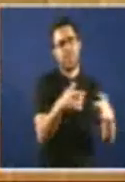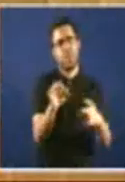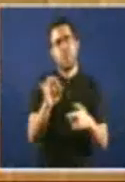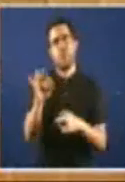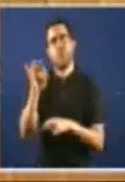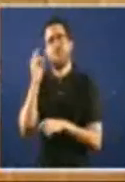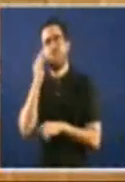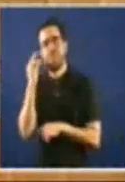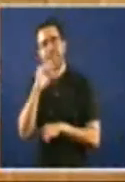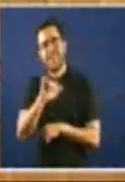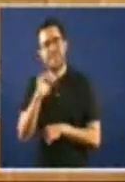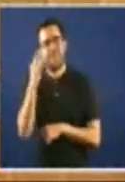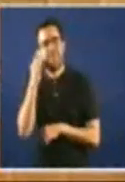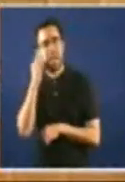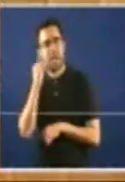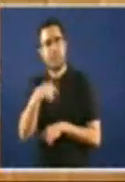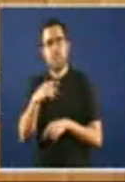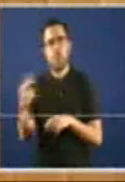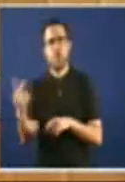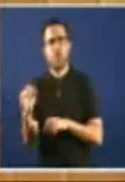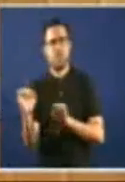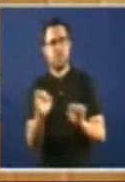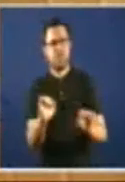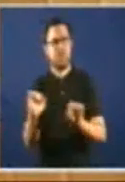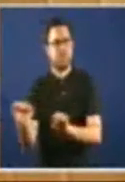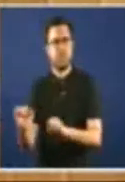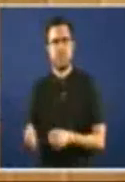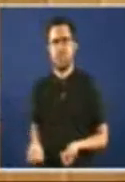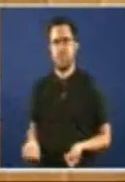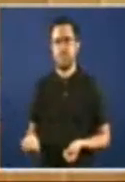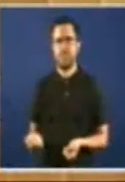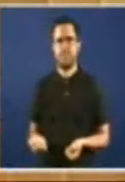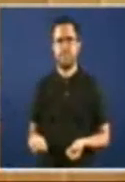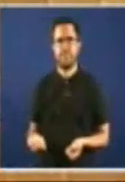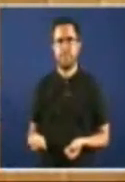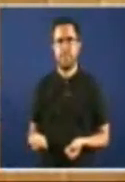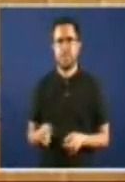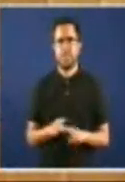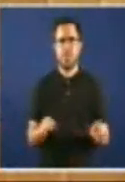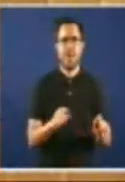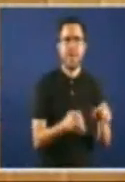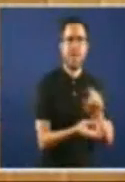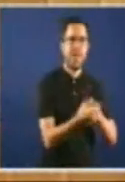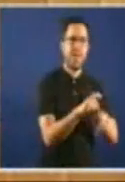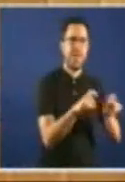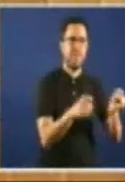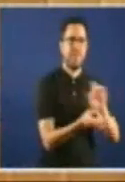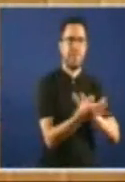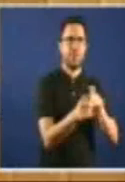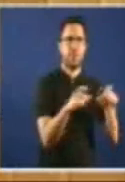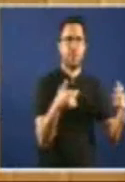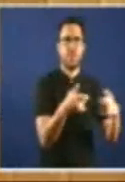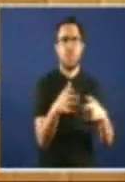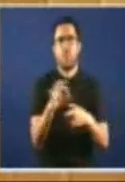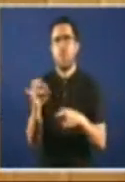claro Que non O emprendimento Colectivo Nin O emprego Das mulleres É Un objetivo Da